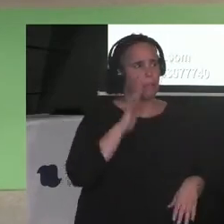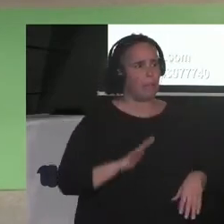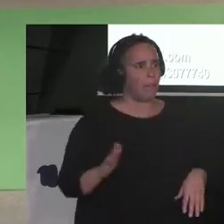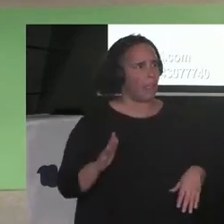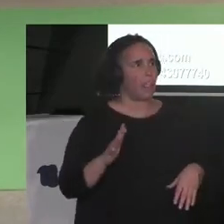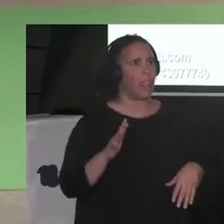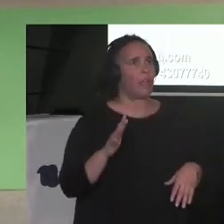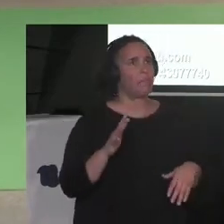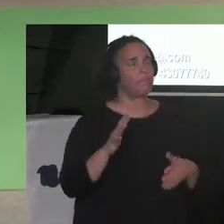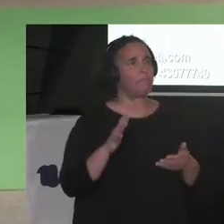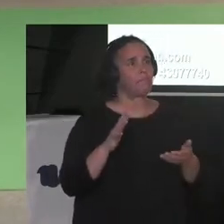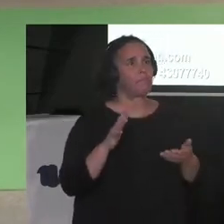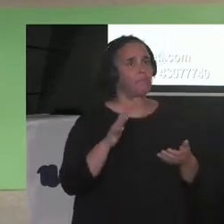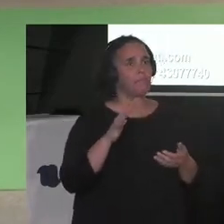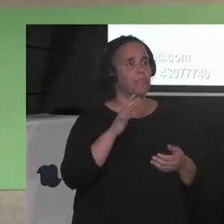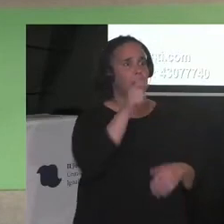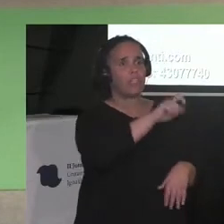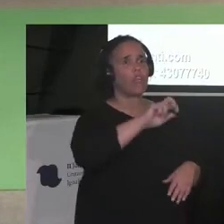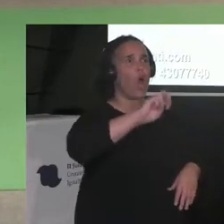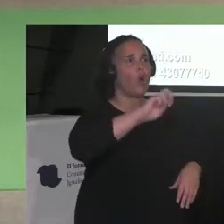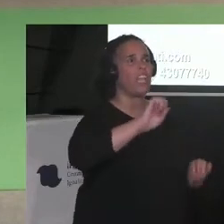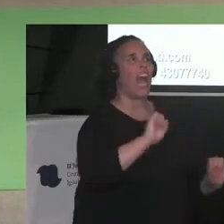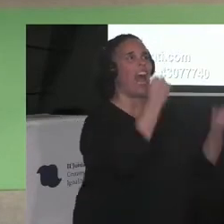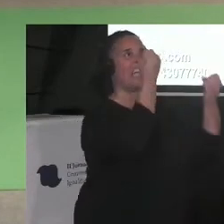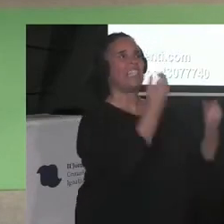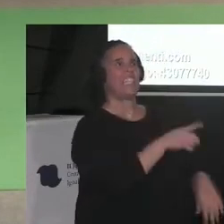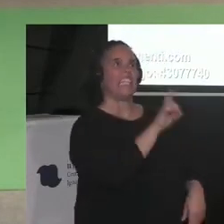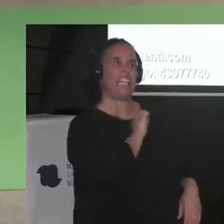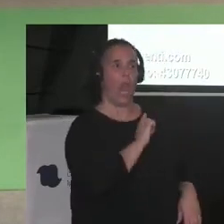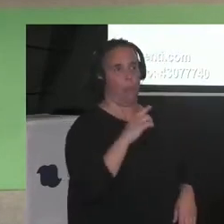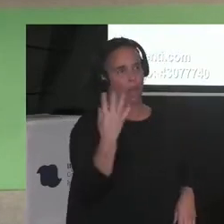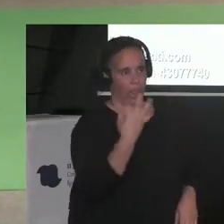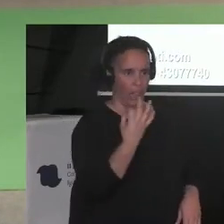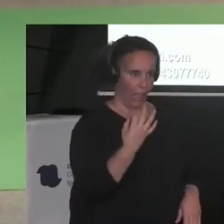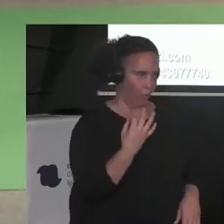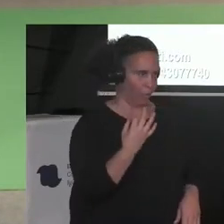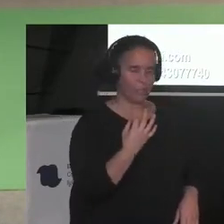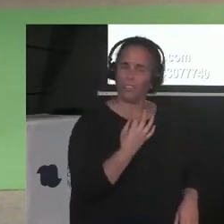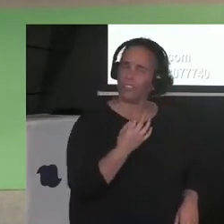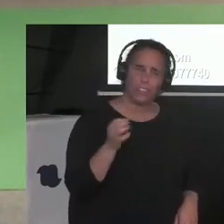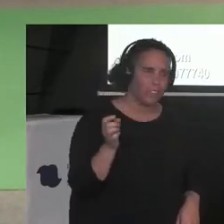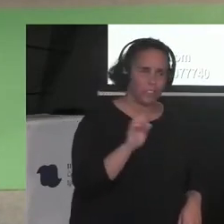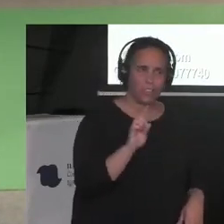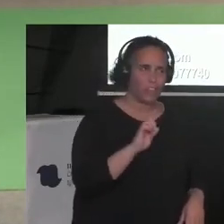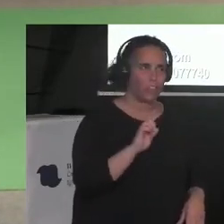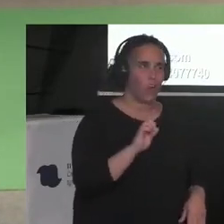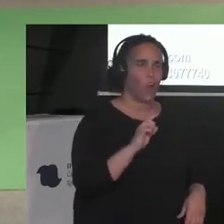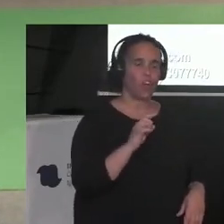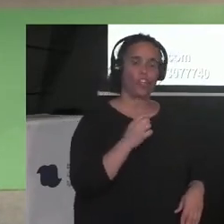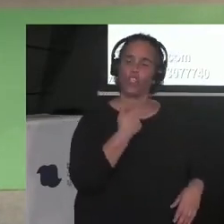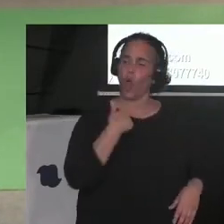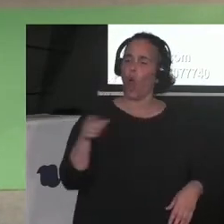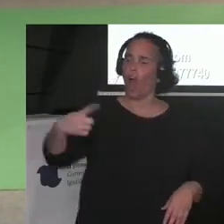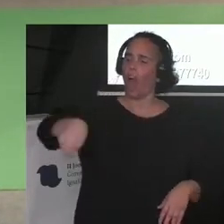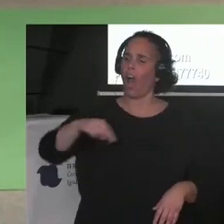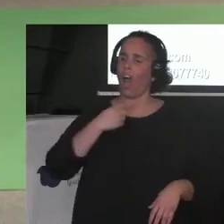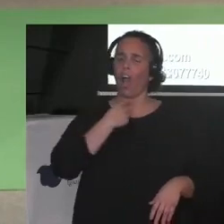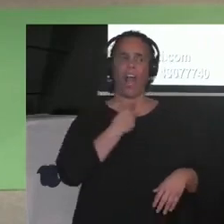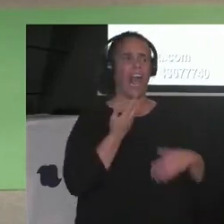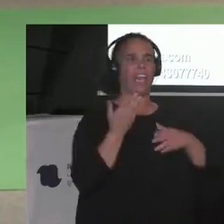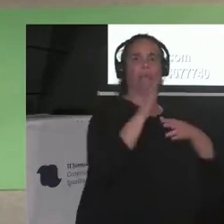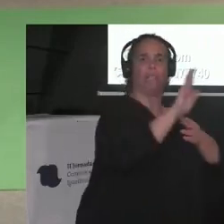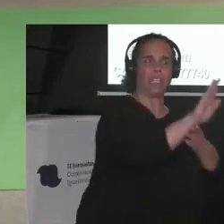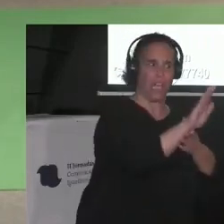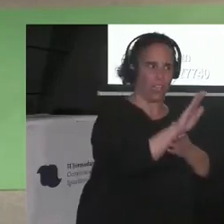salvarnos, el fin de ese dar voz del que se ufanan los medios, las